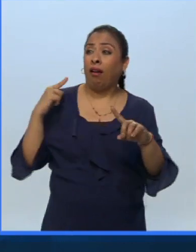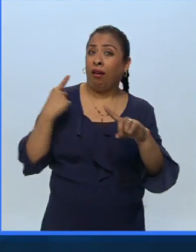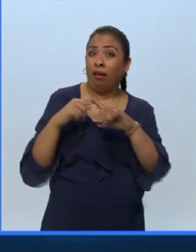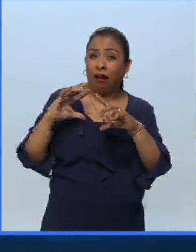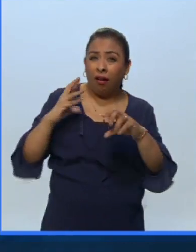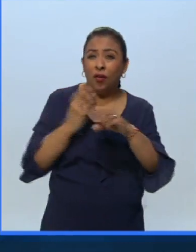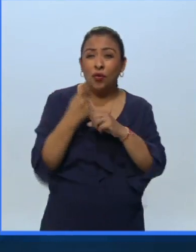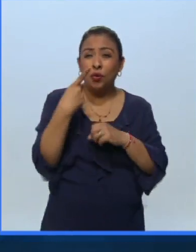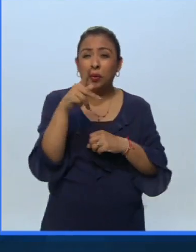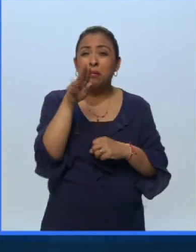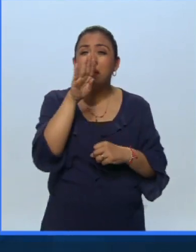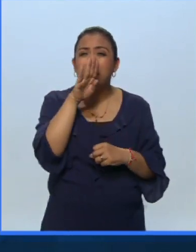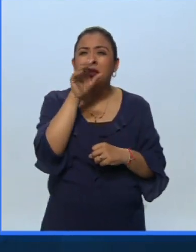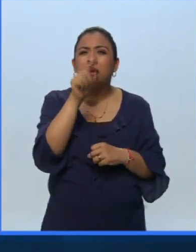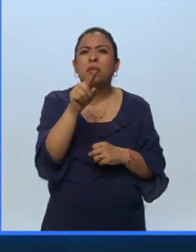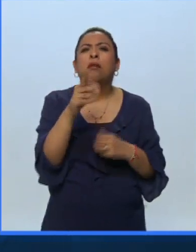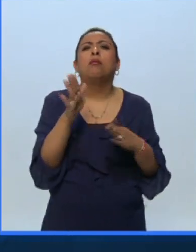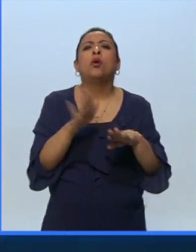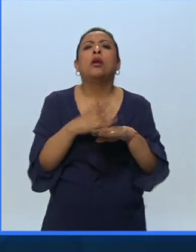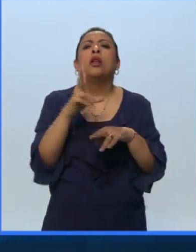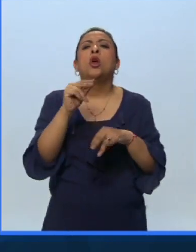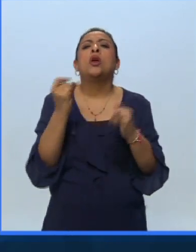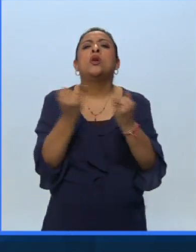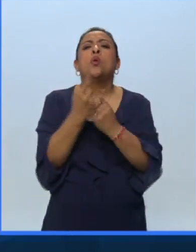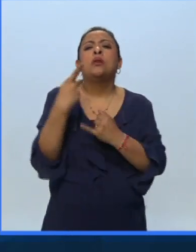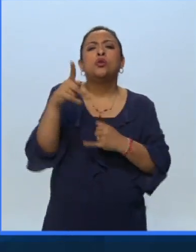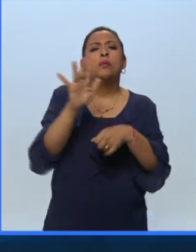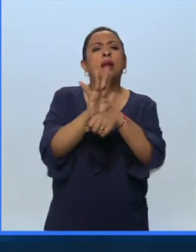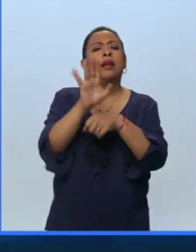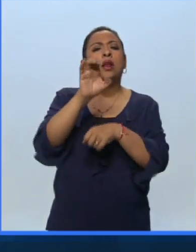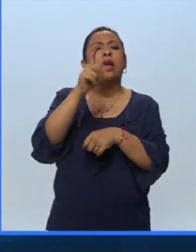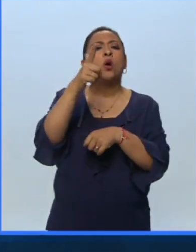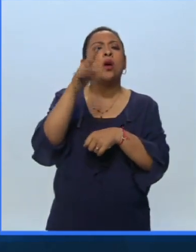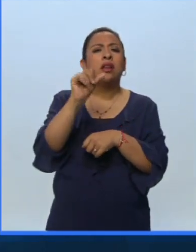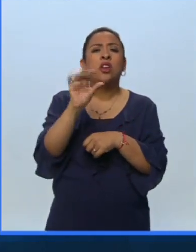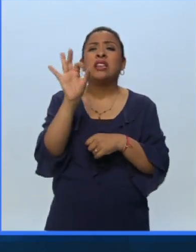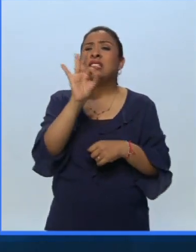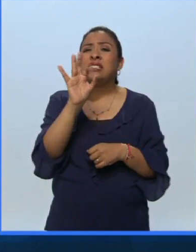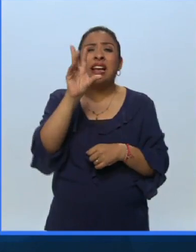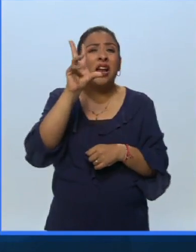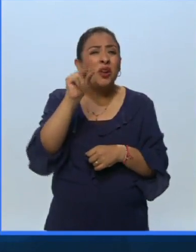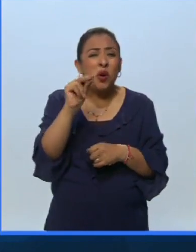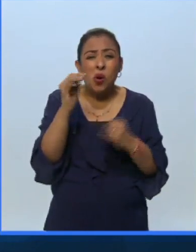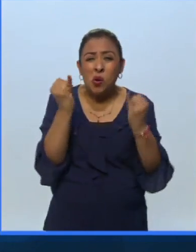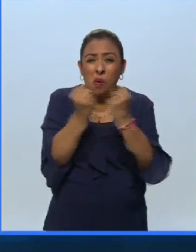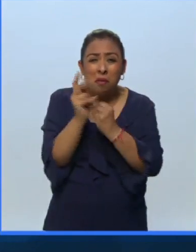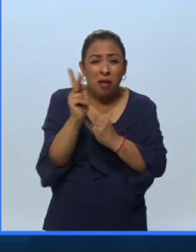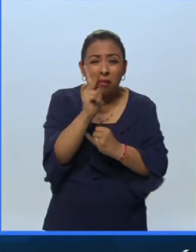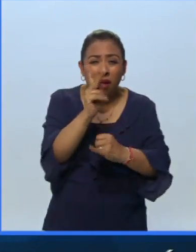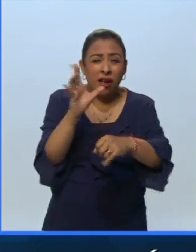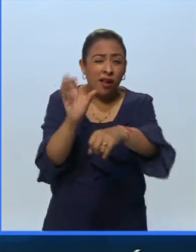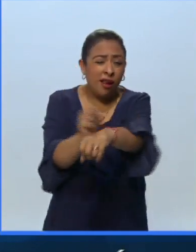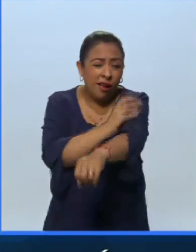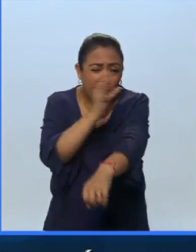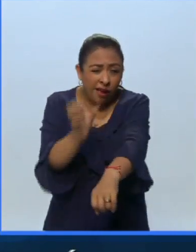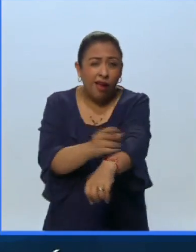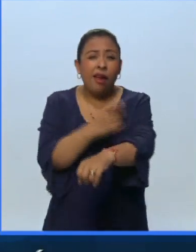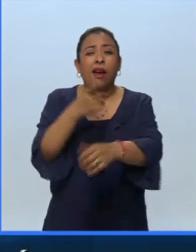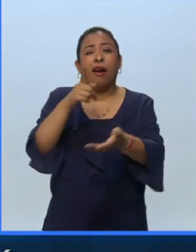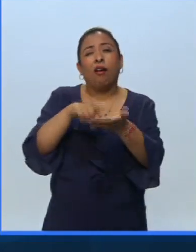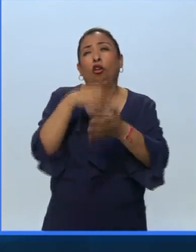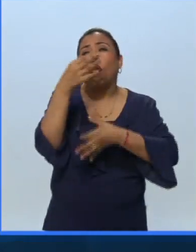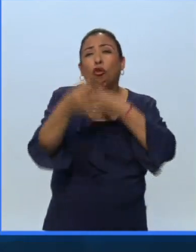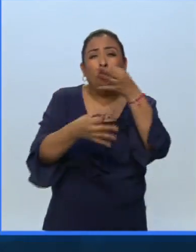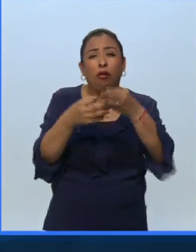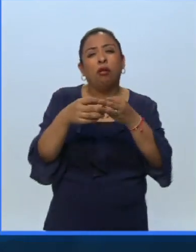por Y Tu Mamá también ¿por qué no hacerlo por la película de Eugenio? que seguro no va a traer nada de esta energía detrás y que se merece